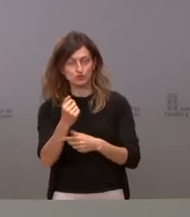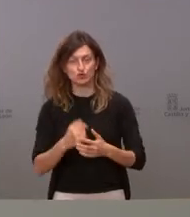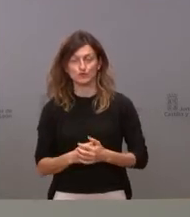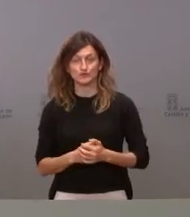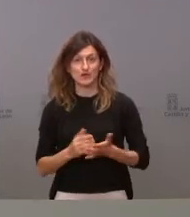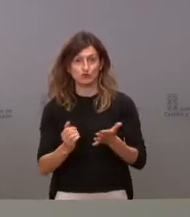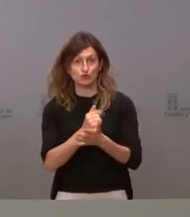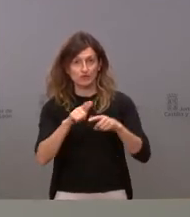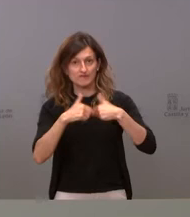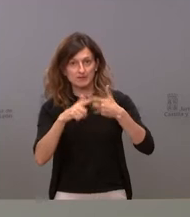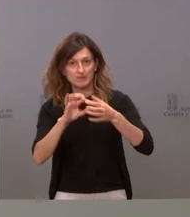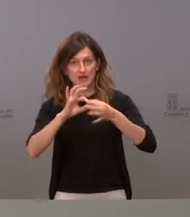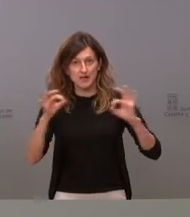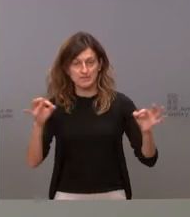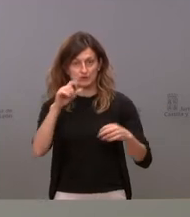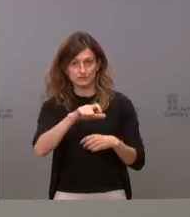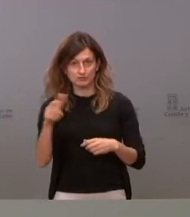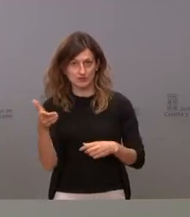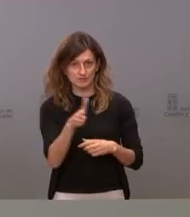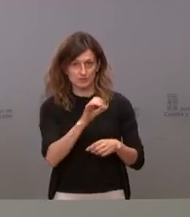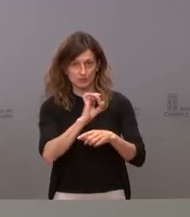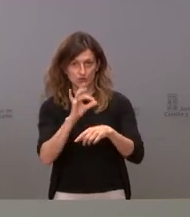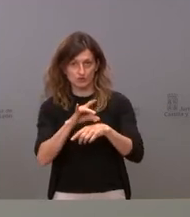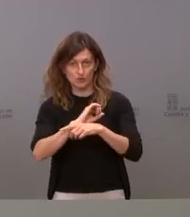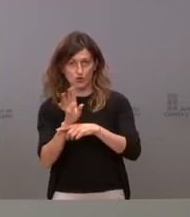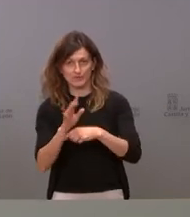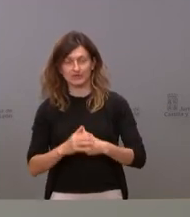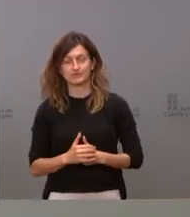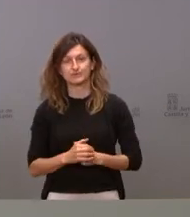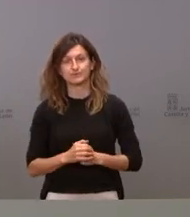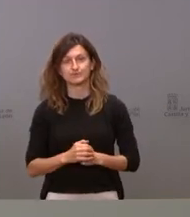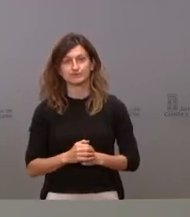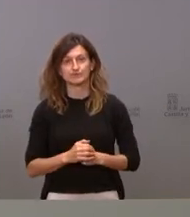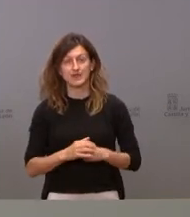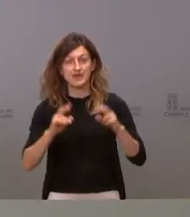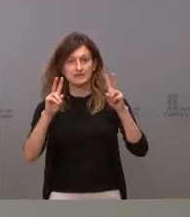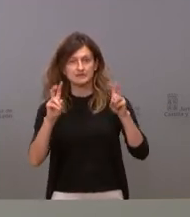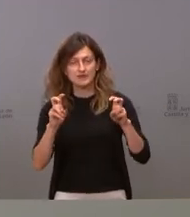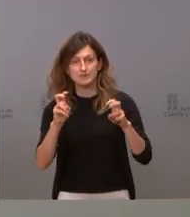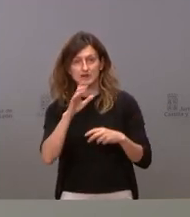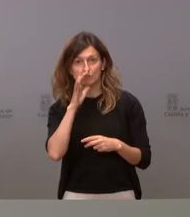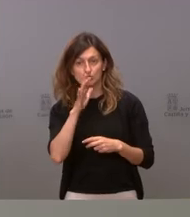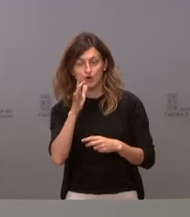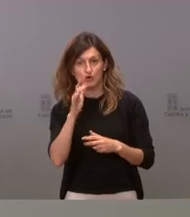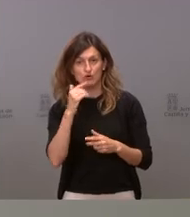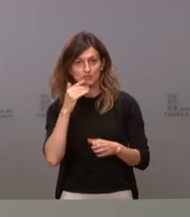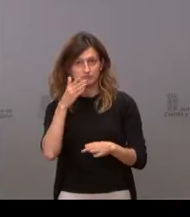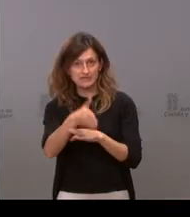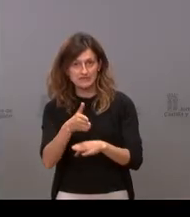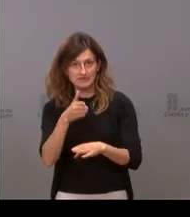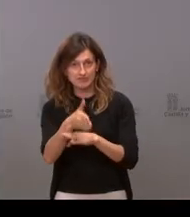los familiares y amigos de las personas fallecidas. En relación al aumento de la presencialidad